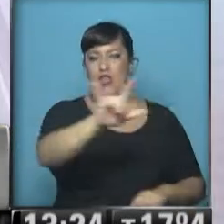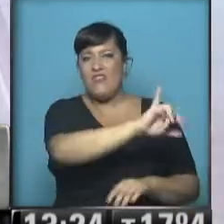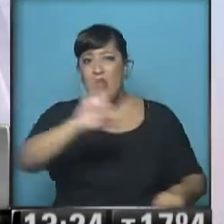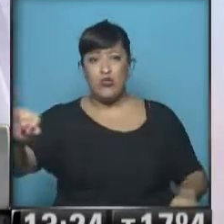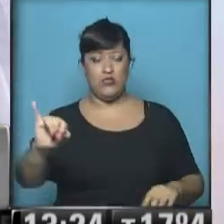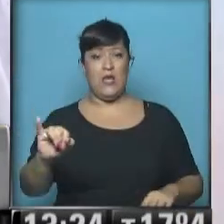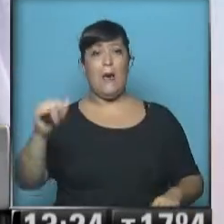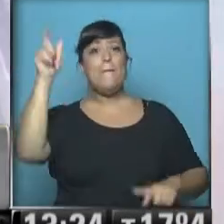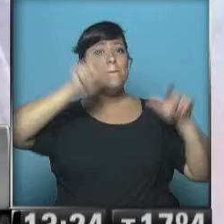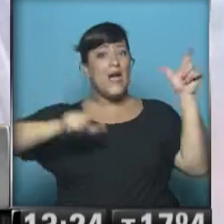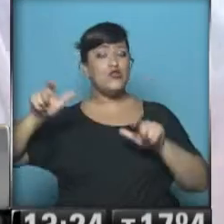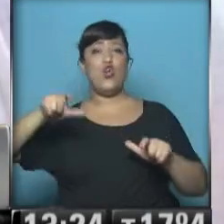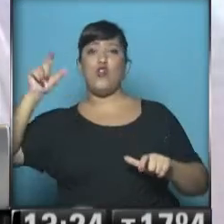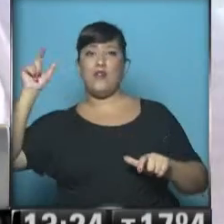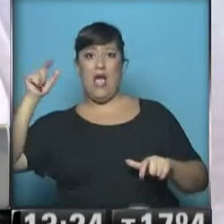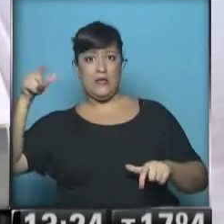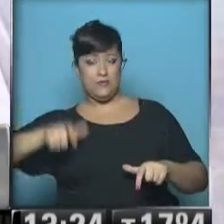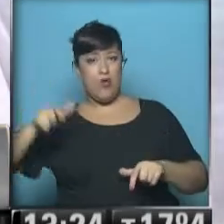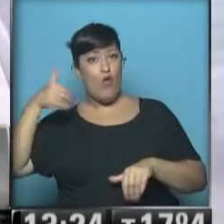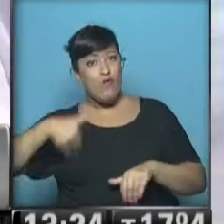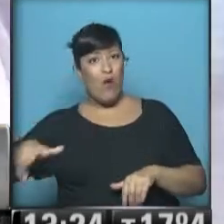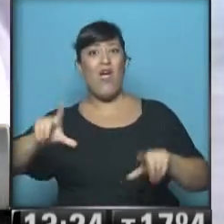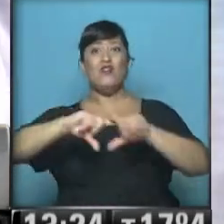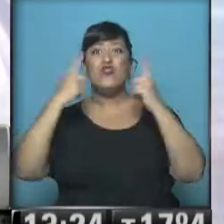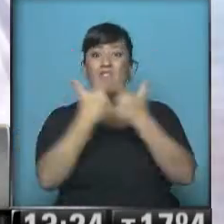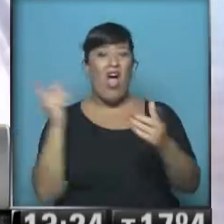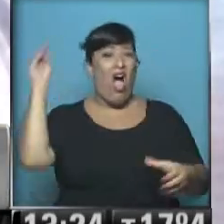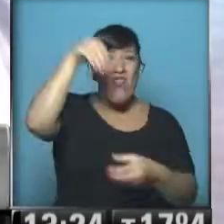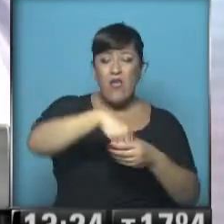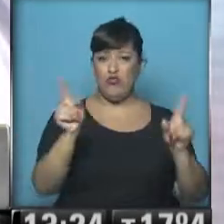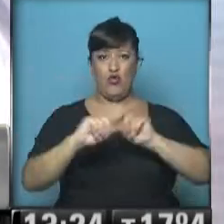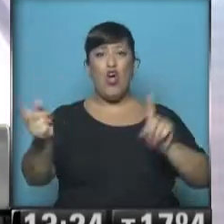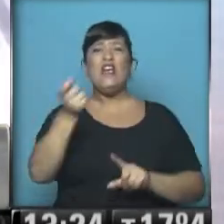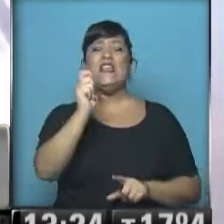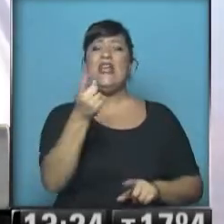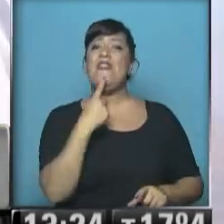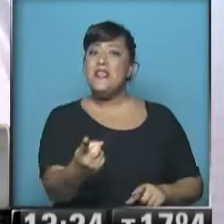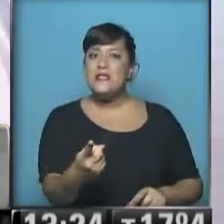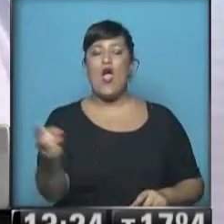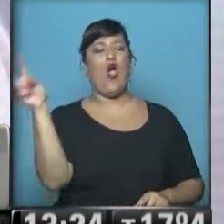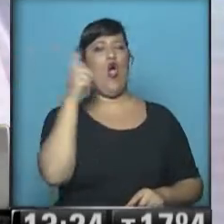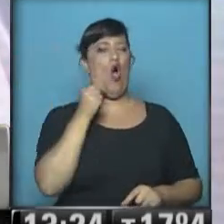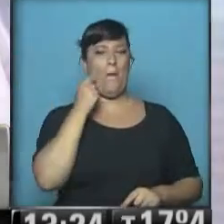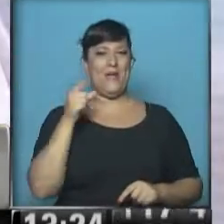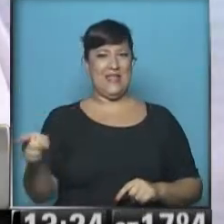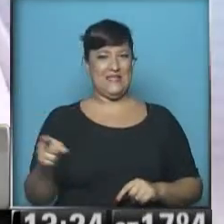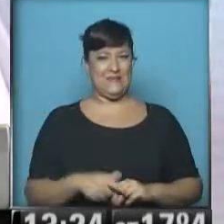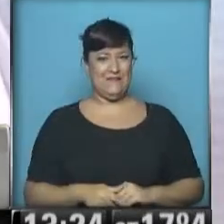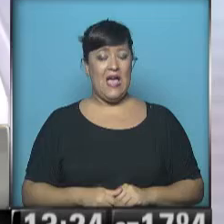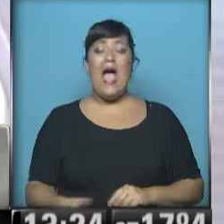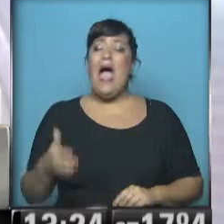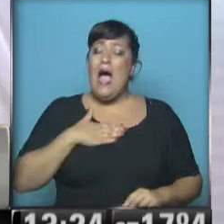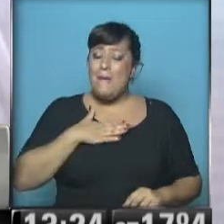quienes maltratan a las mujeres no tienen lugar en nuestra sociedad. ¿Quiénes dicen esto? Los varones. A mí me parece,